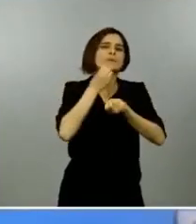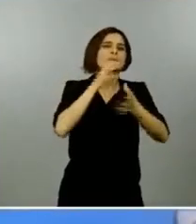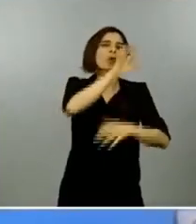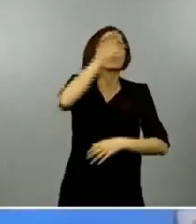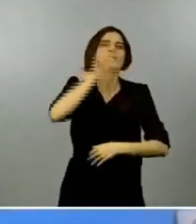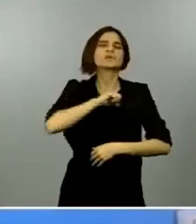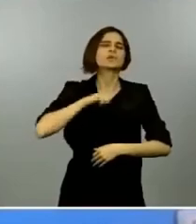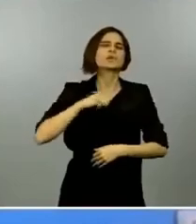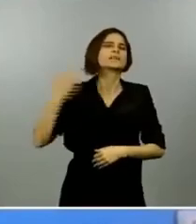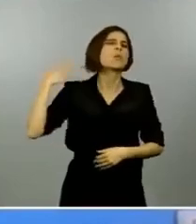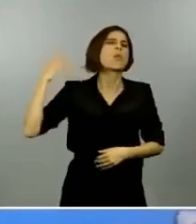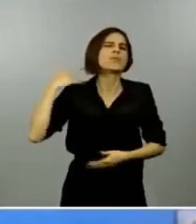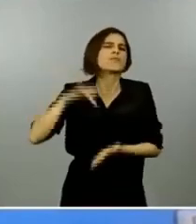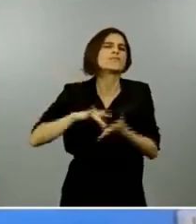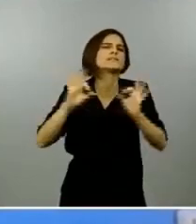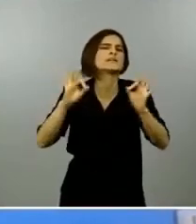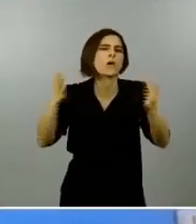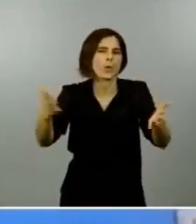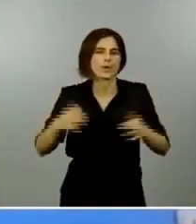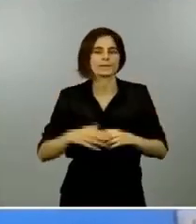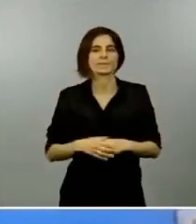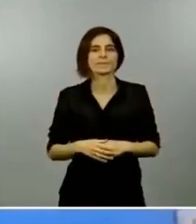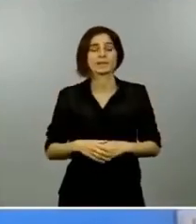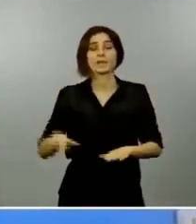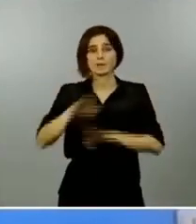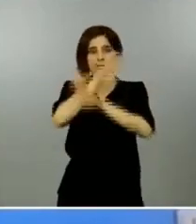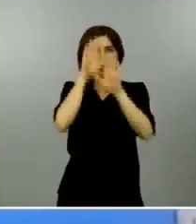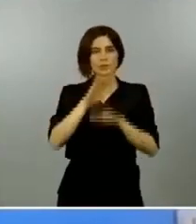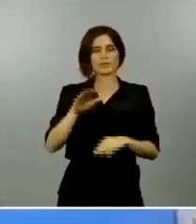que si el gobierno bueno pues se hubiera